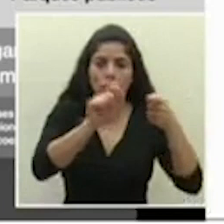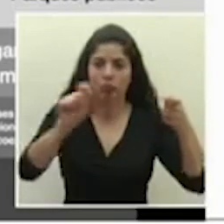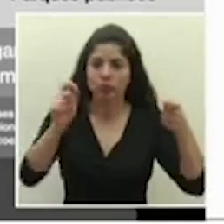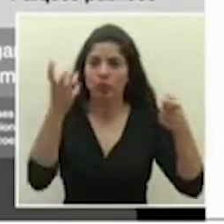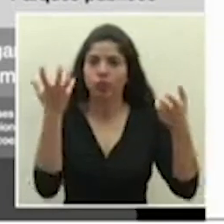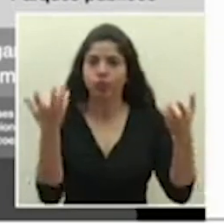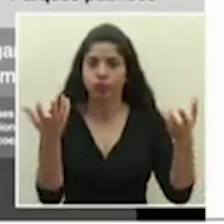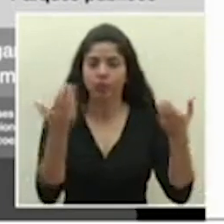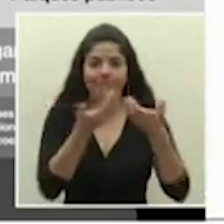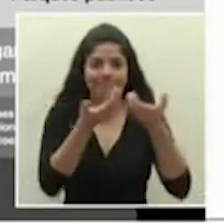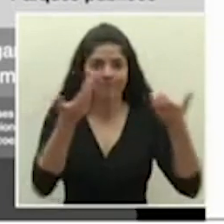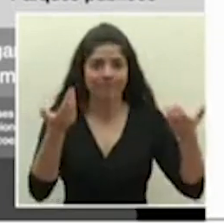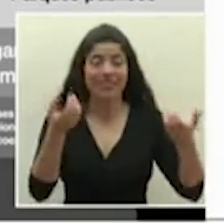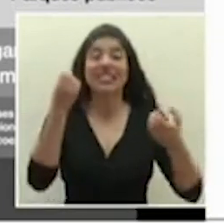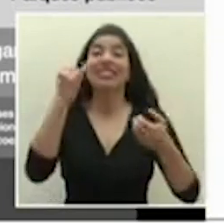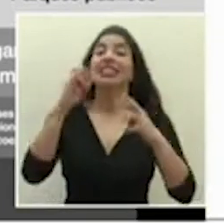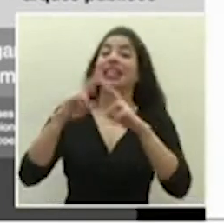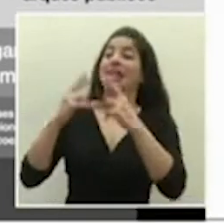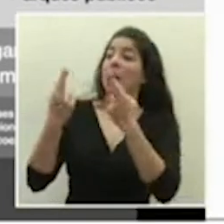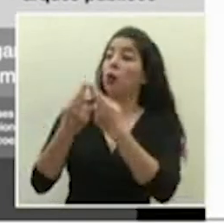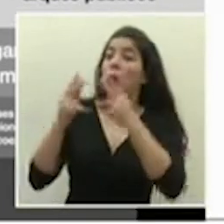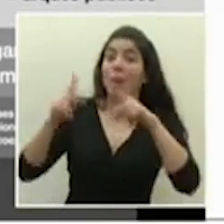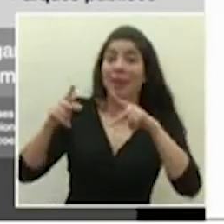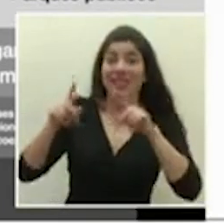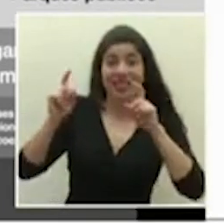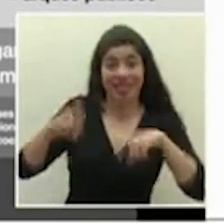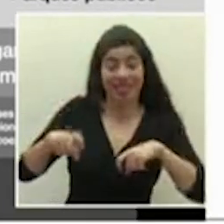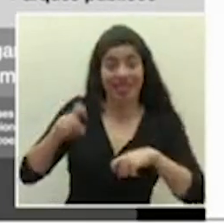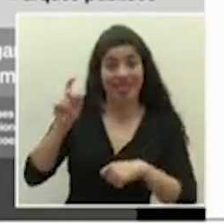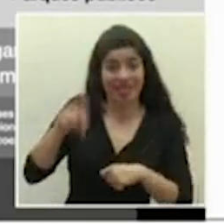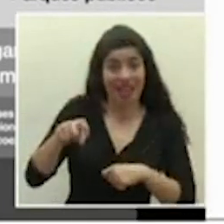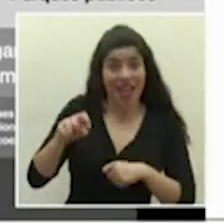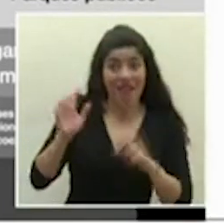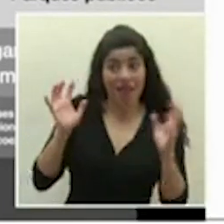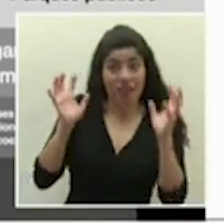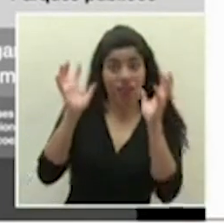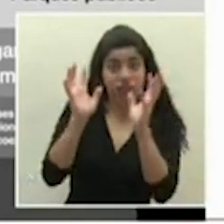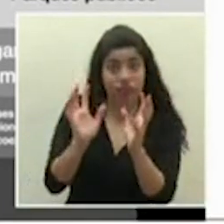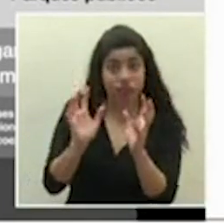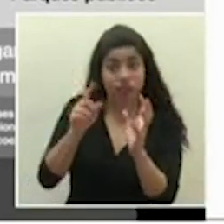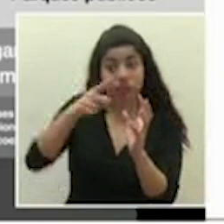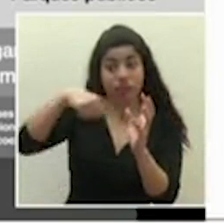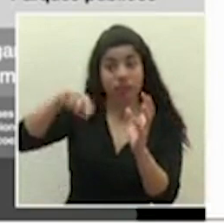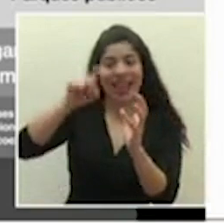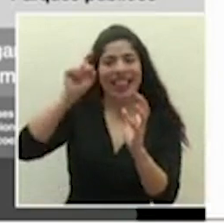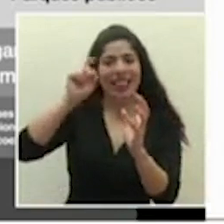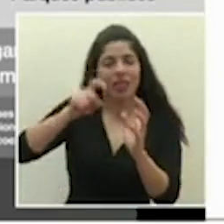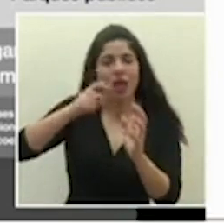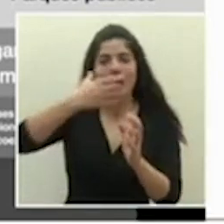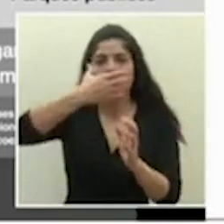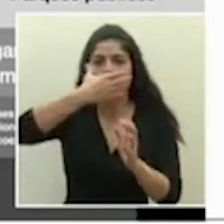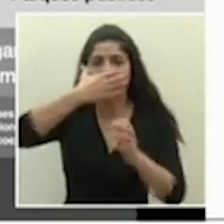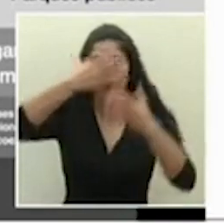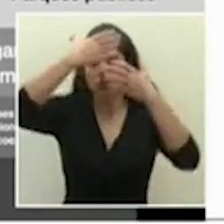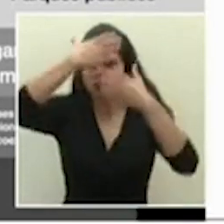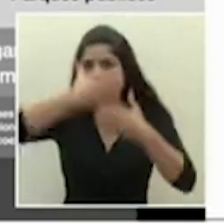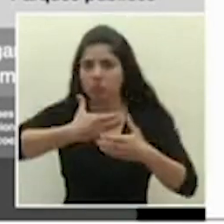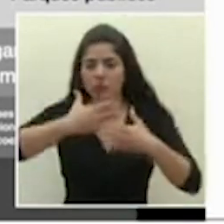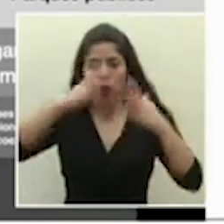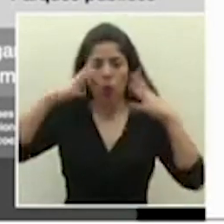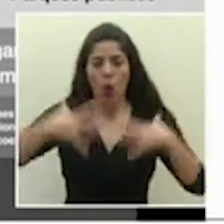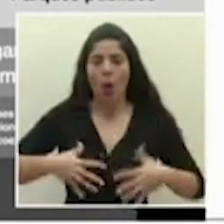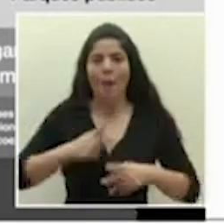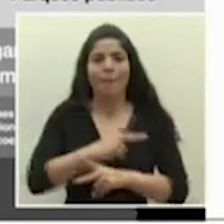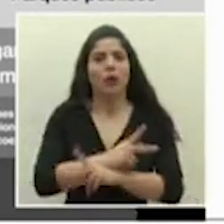que si es una reunión de forma presencial, requiere de la aplicación del equipo de protección personal y todo lo que ya corresponde.